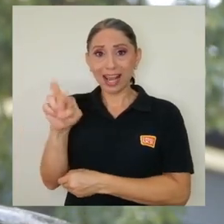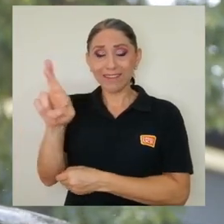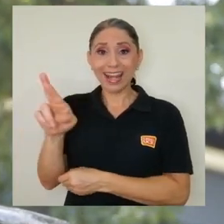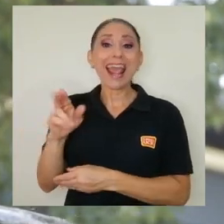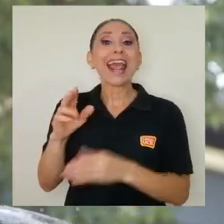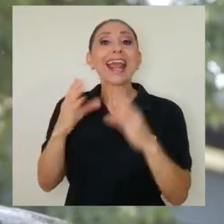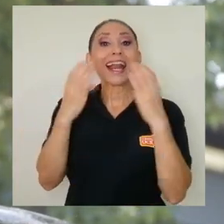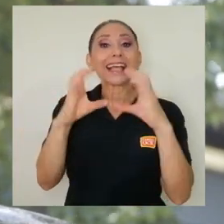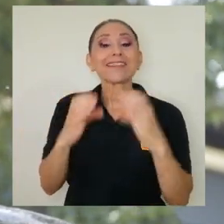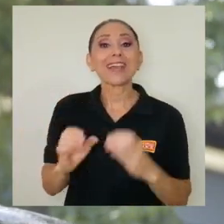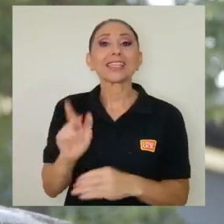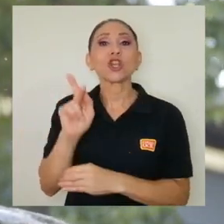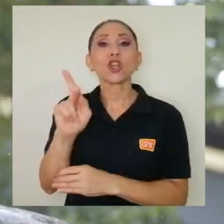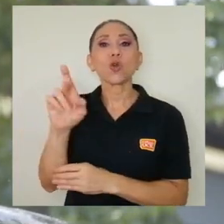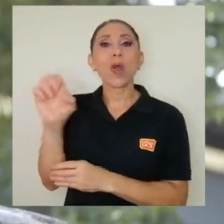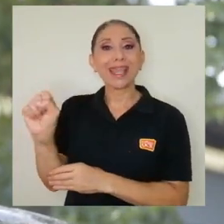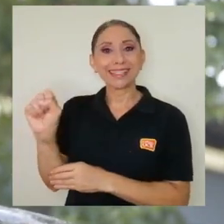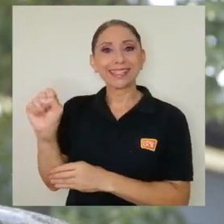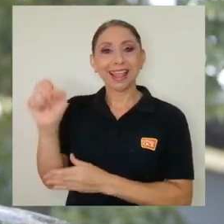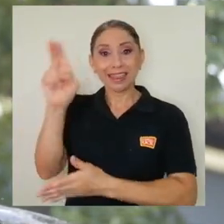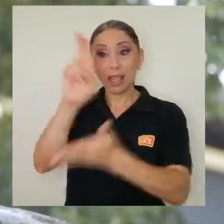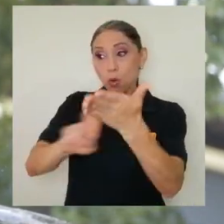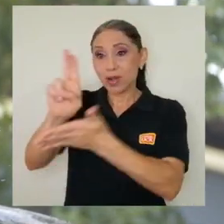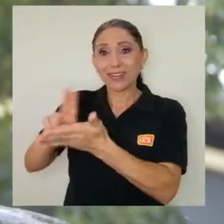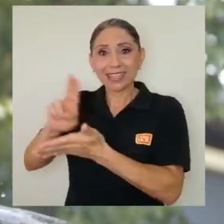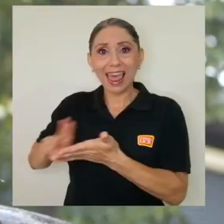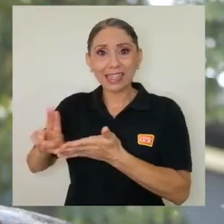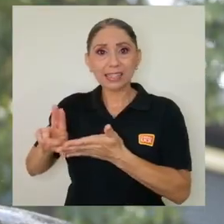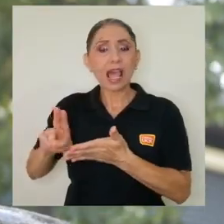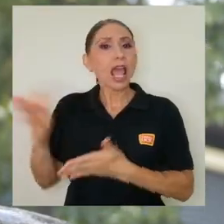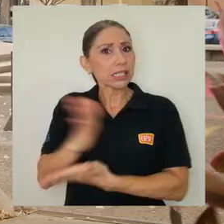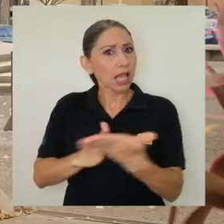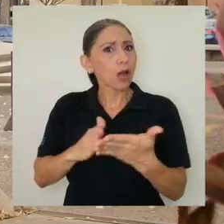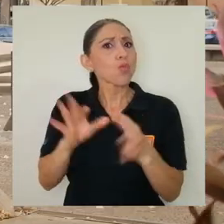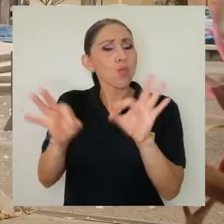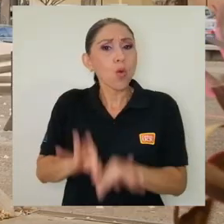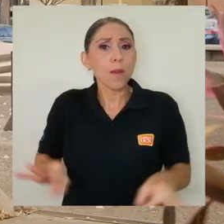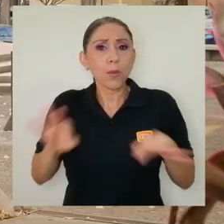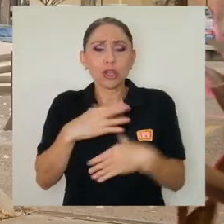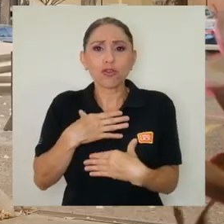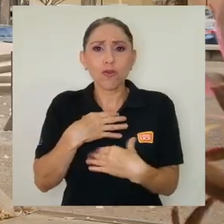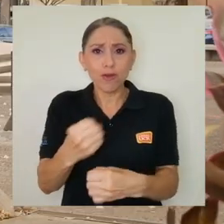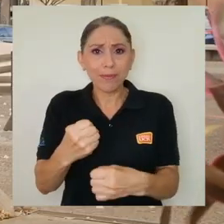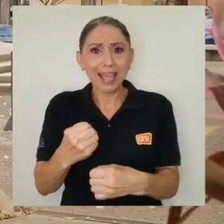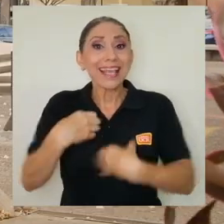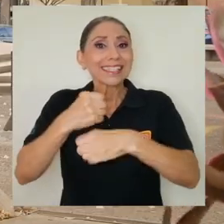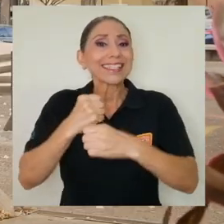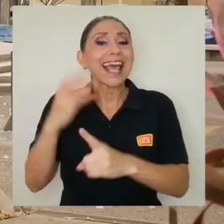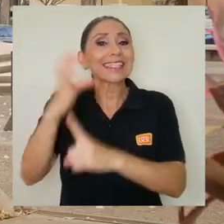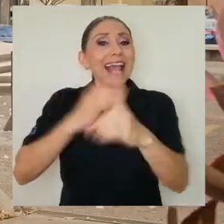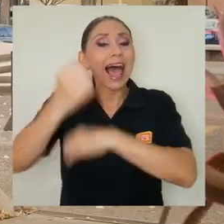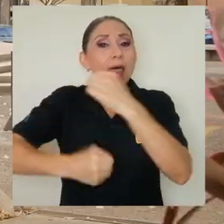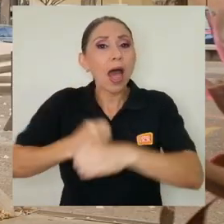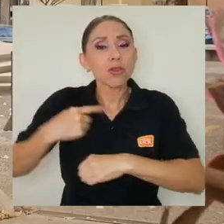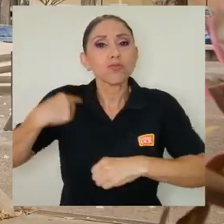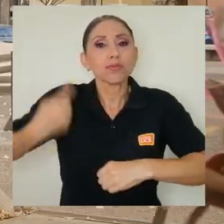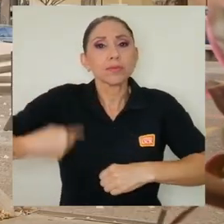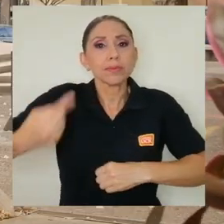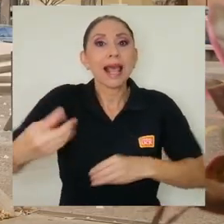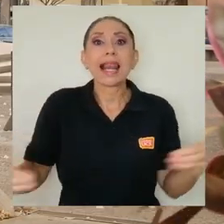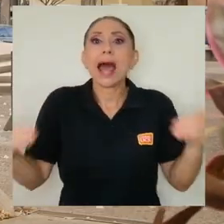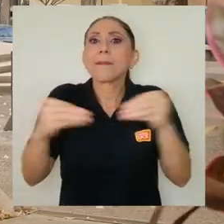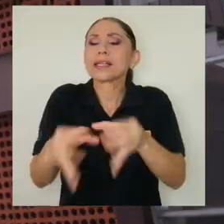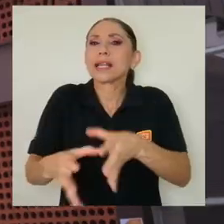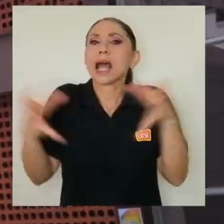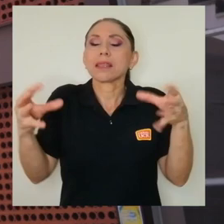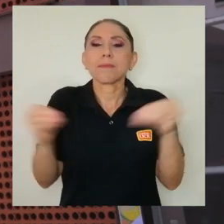QS de universidades es un instrumento muy importante y confiable. Es una publicación anual, es la más grande y usada